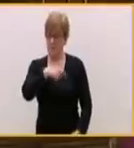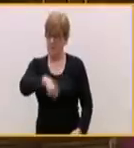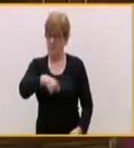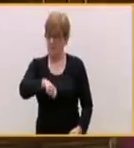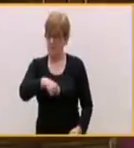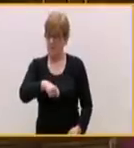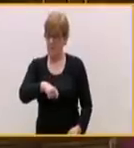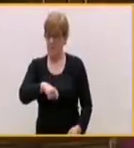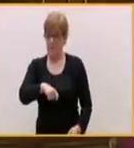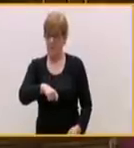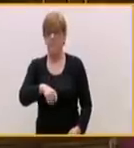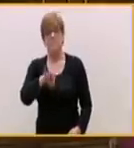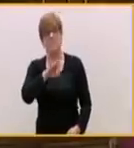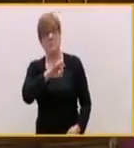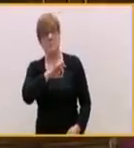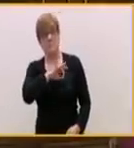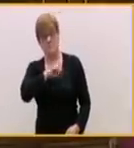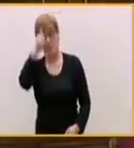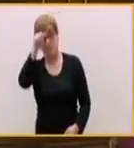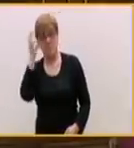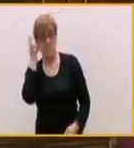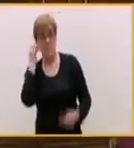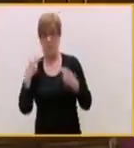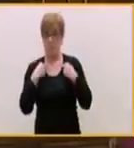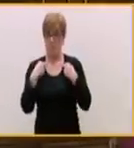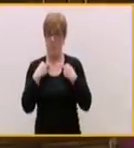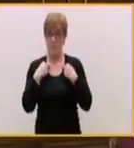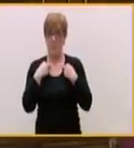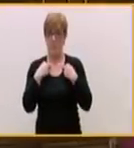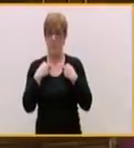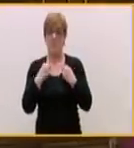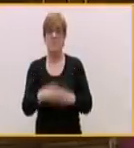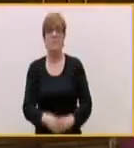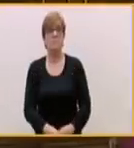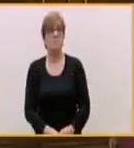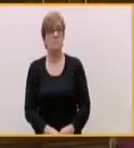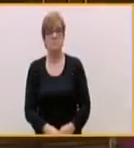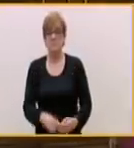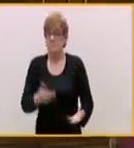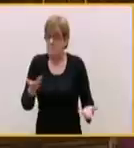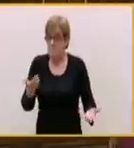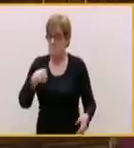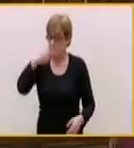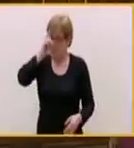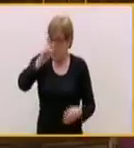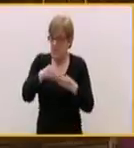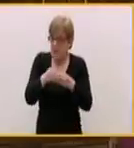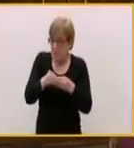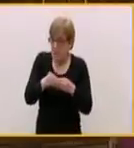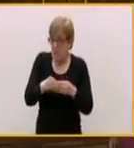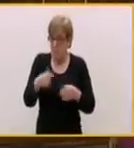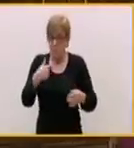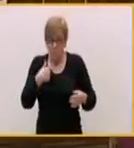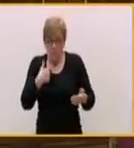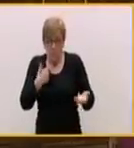señoras y señores diputados, yo no sé, señor Pérez Rubalcaba, si tengo por usted